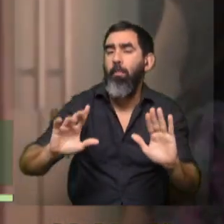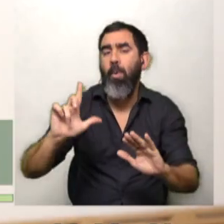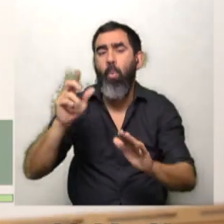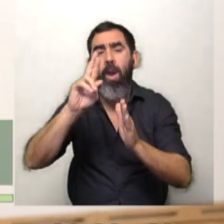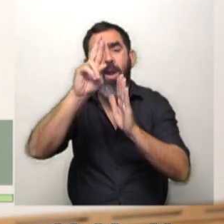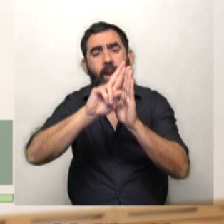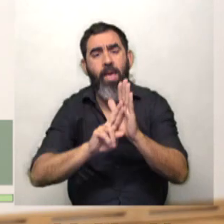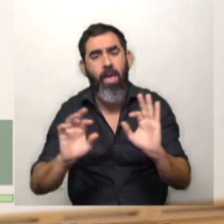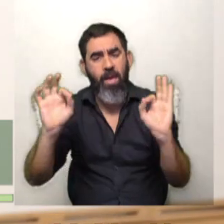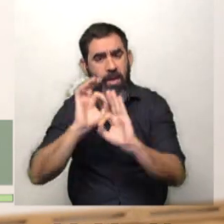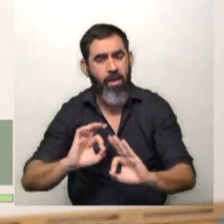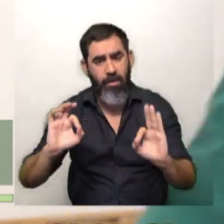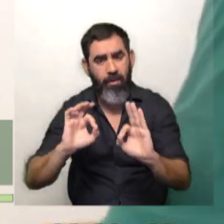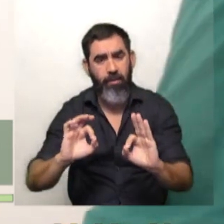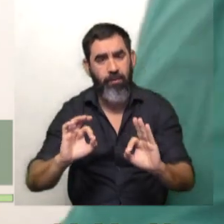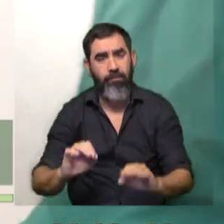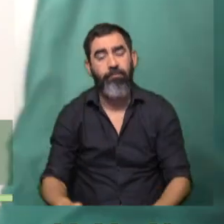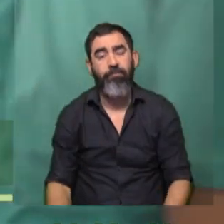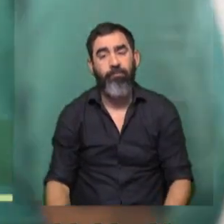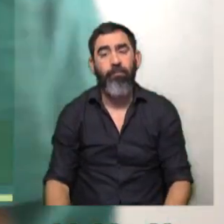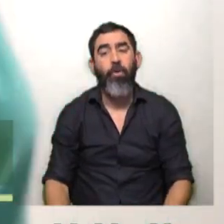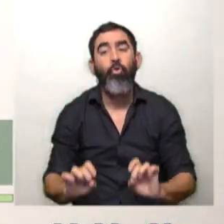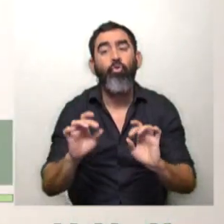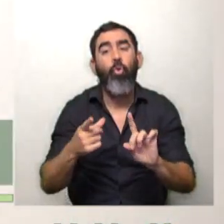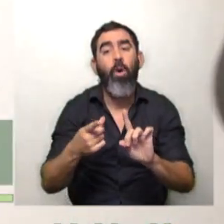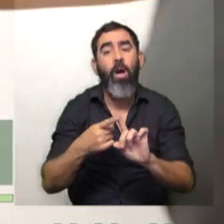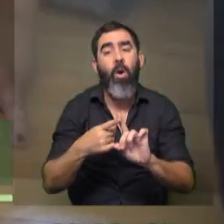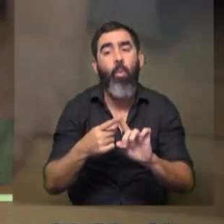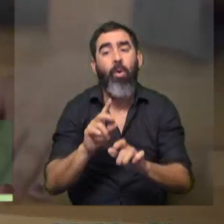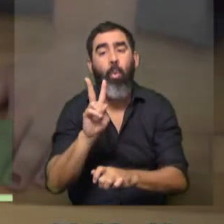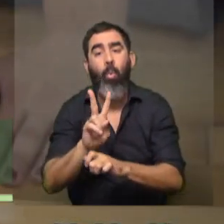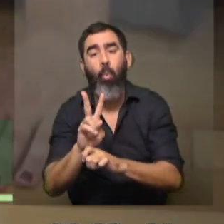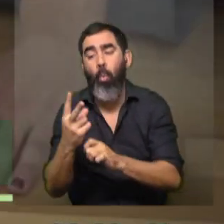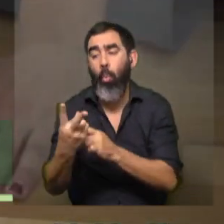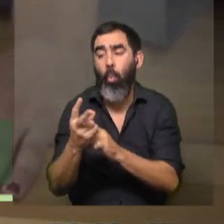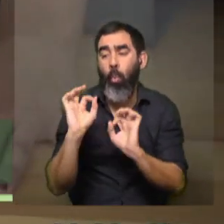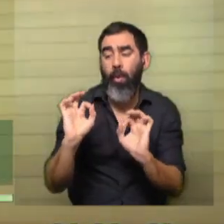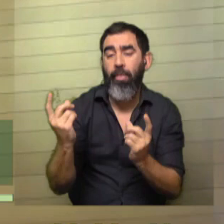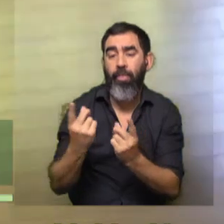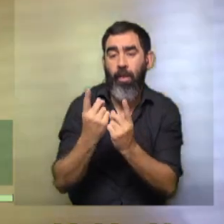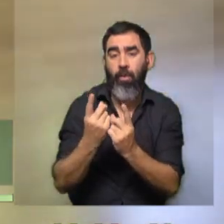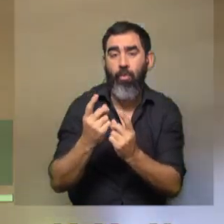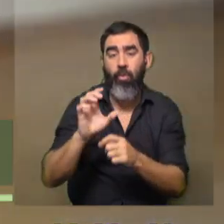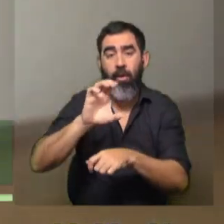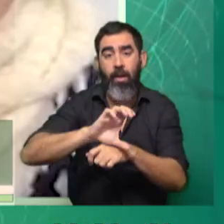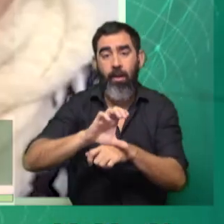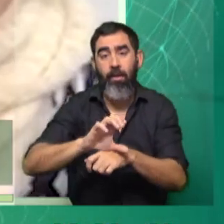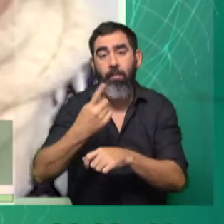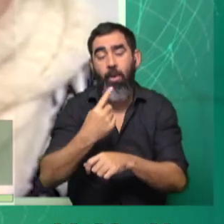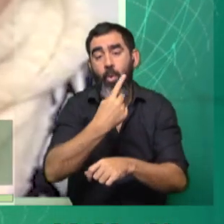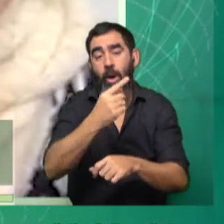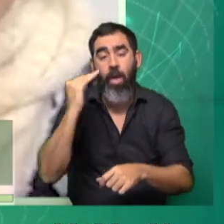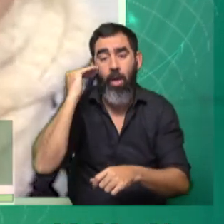reglas para, o sea, hay para cumplir el acuerdo y el cuidado en el encuentro de esa clase, pero después cada